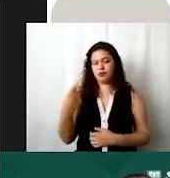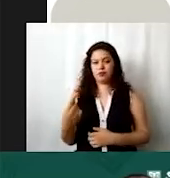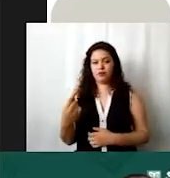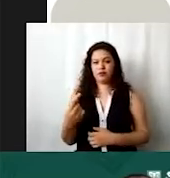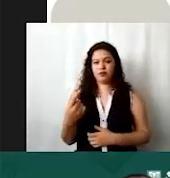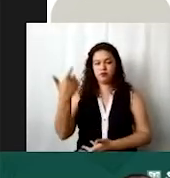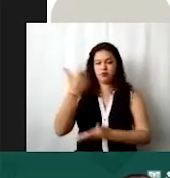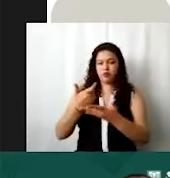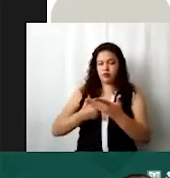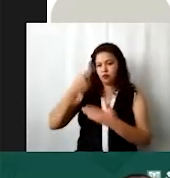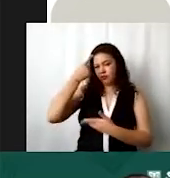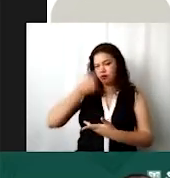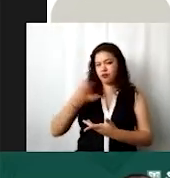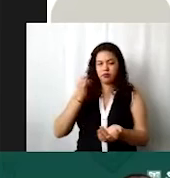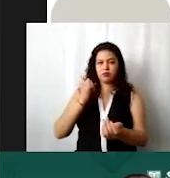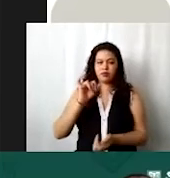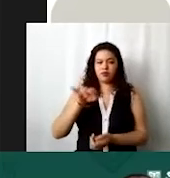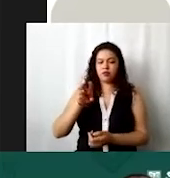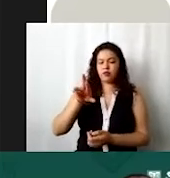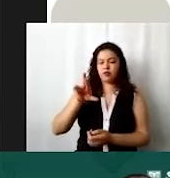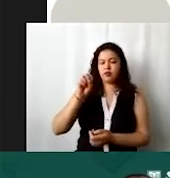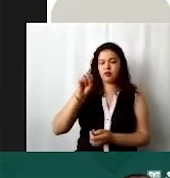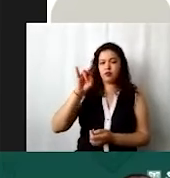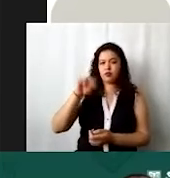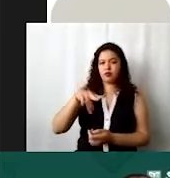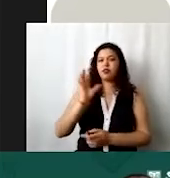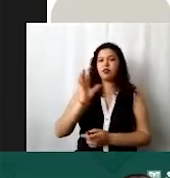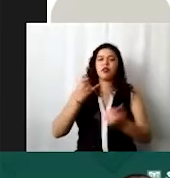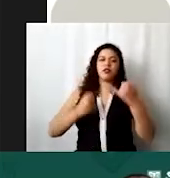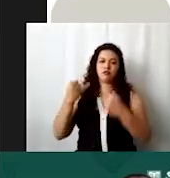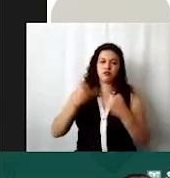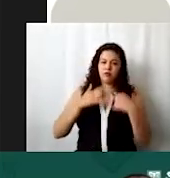inversión por ejemplo ustedes van a tener que hacer esa justificación